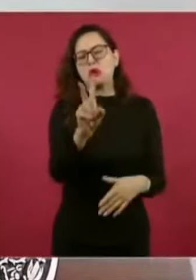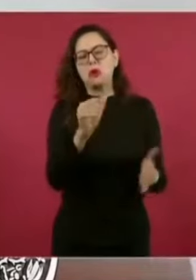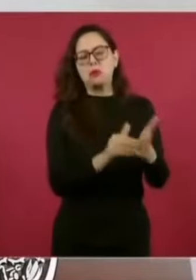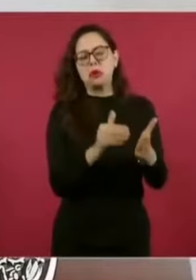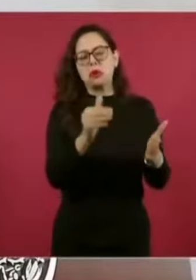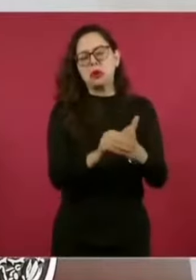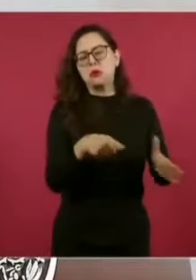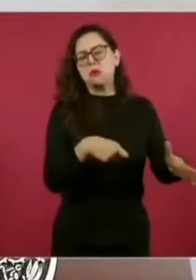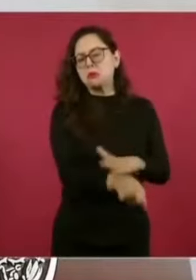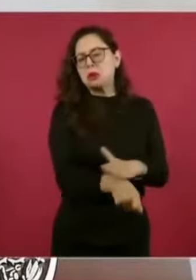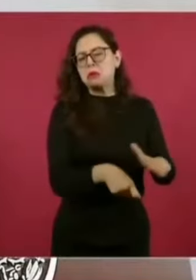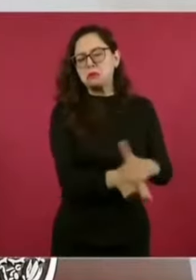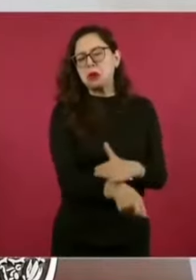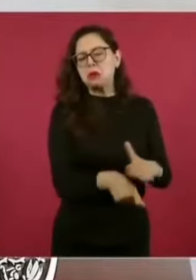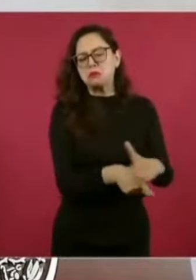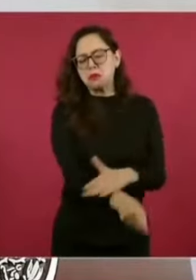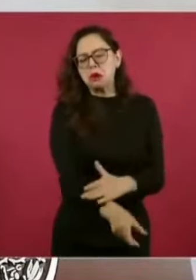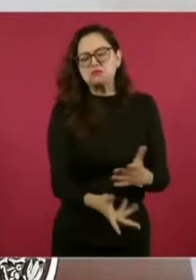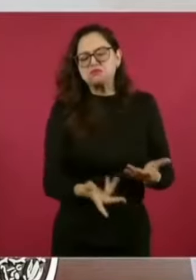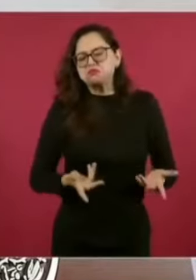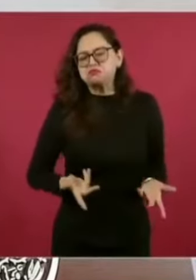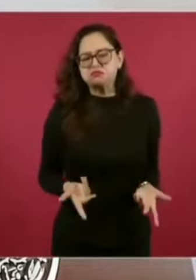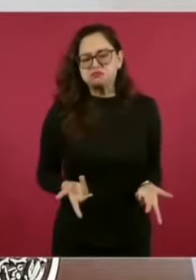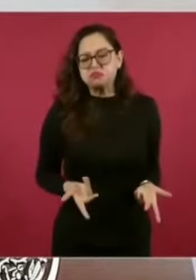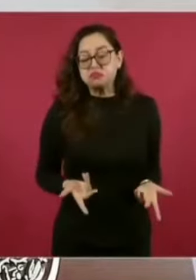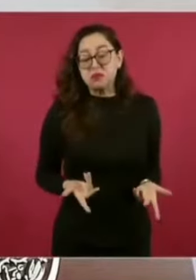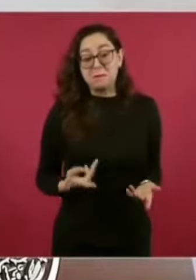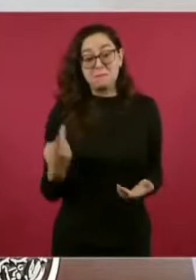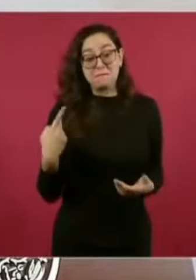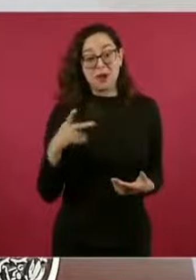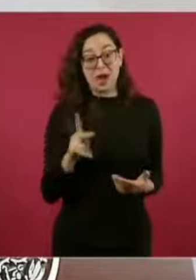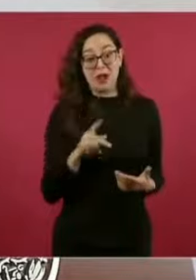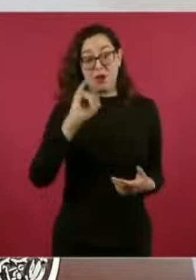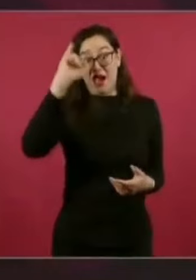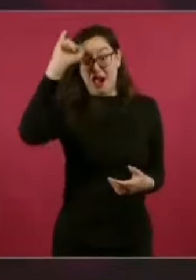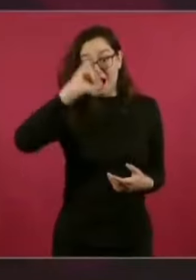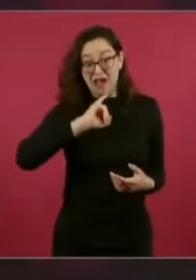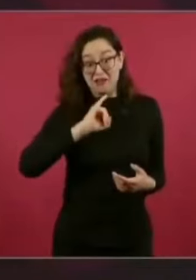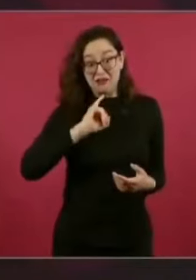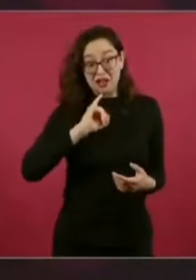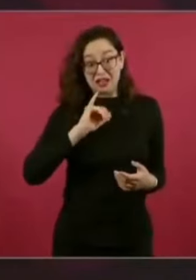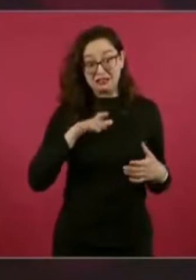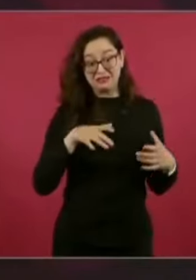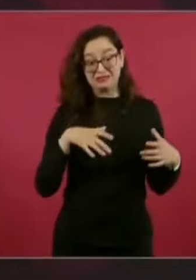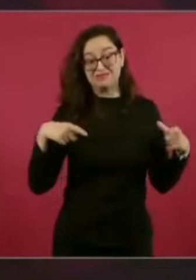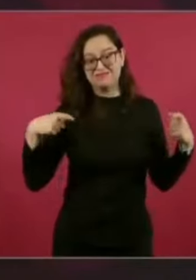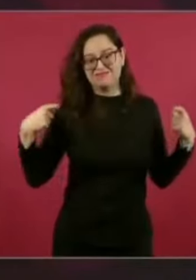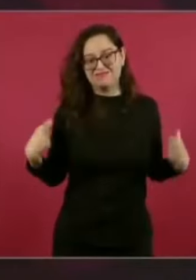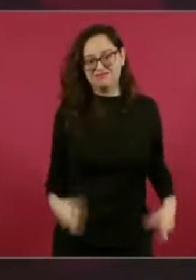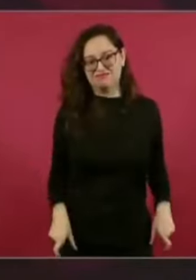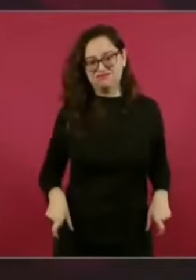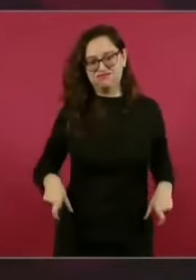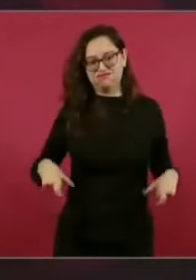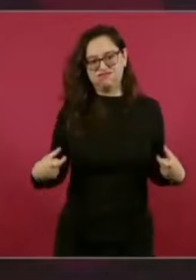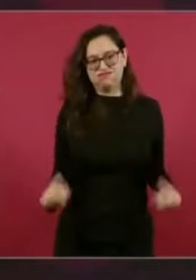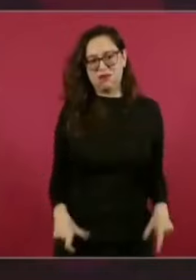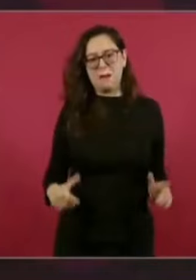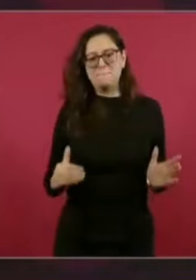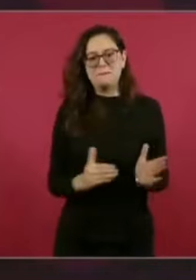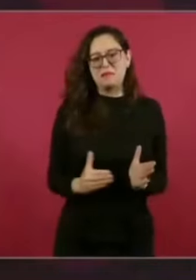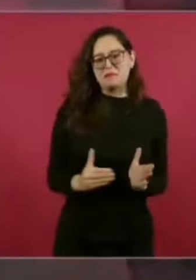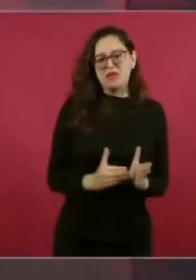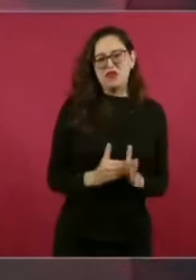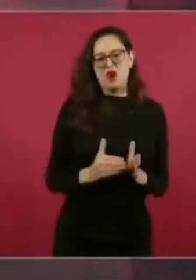son lo que se llevan los de arriba son miles de millones,